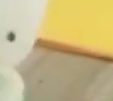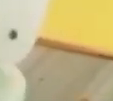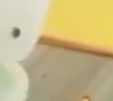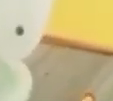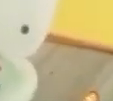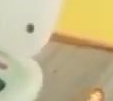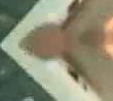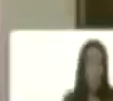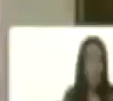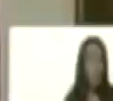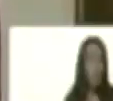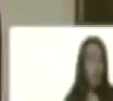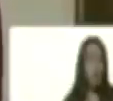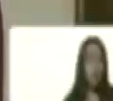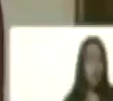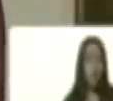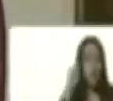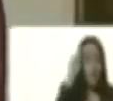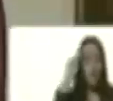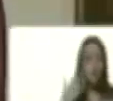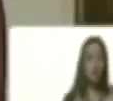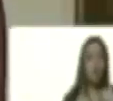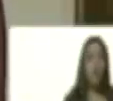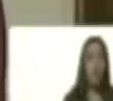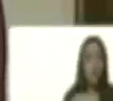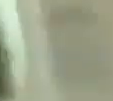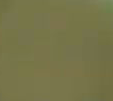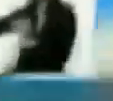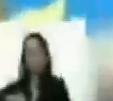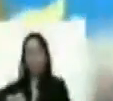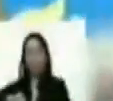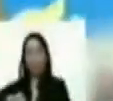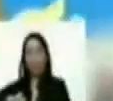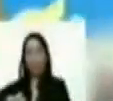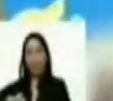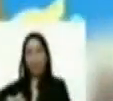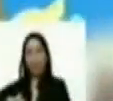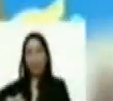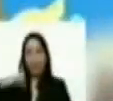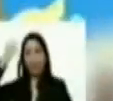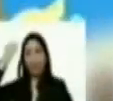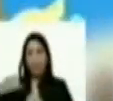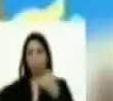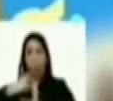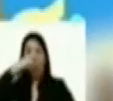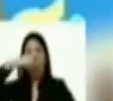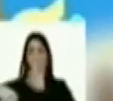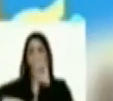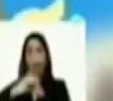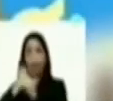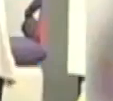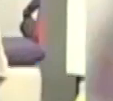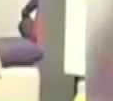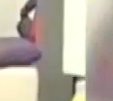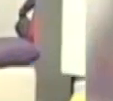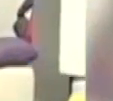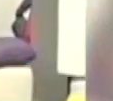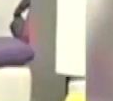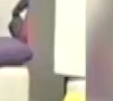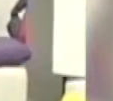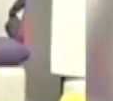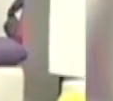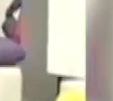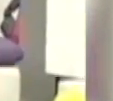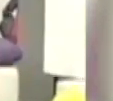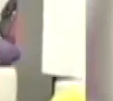educativo que nació en tiempos de pandemia a través del Ministerio del Poder Popular para la Educación. En este año, el Plan